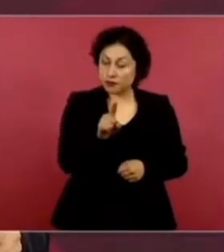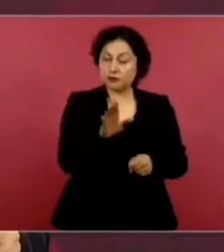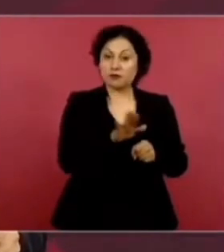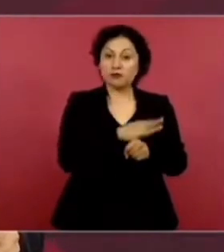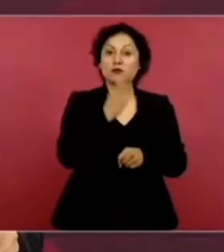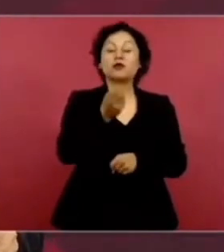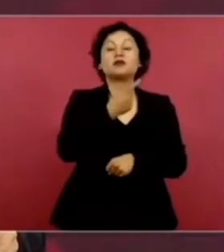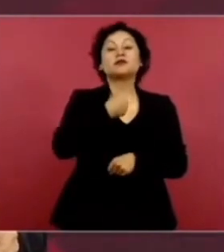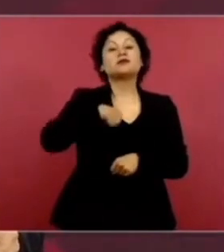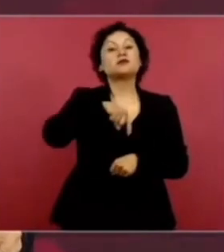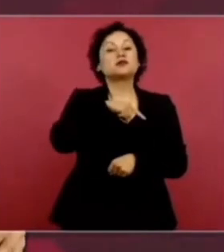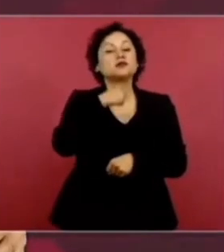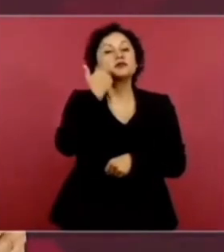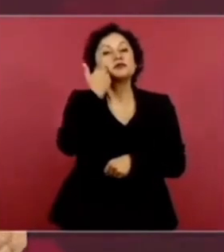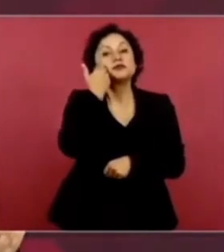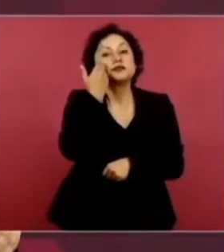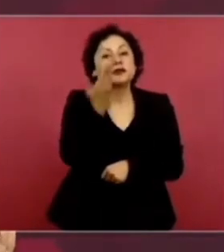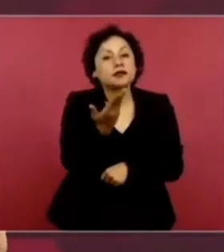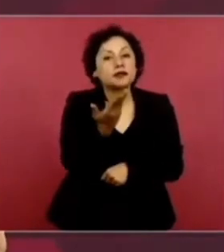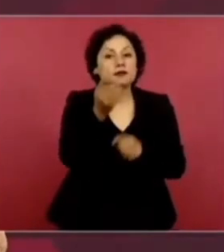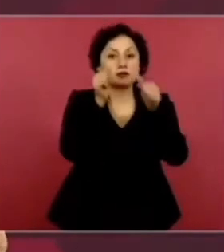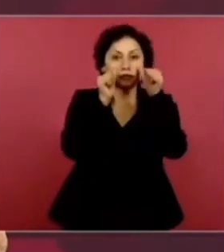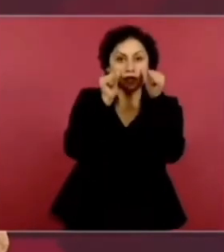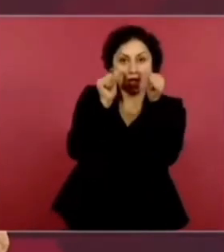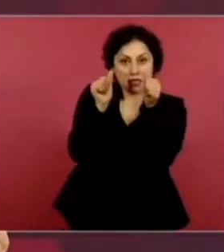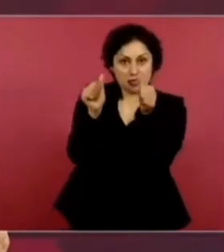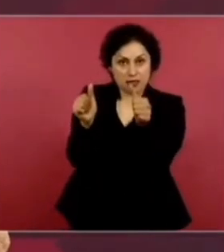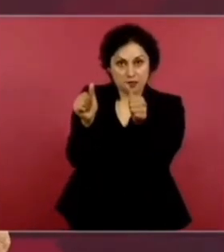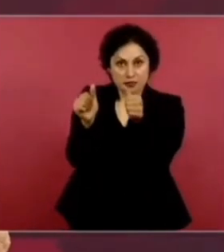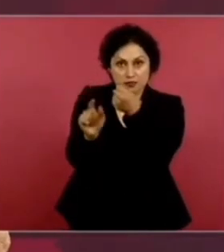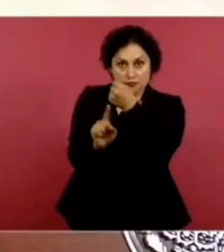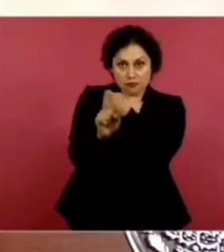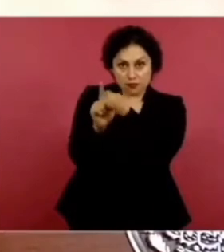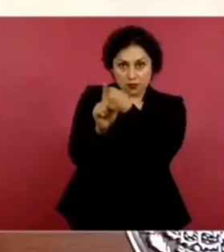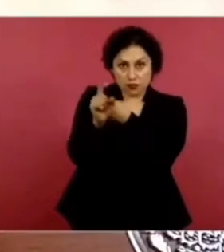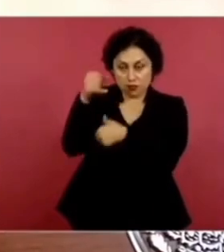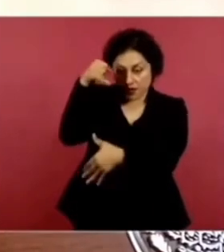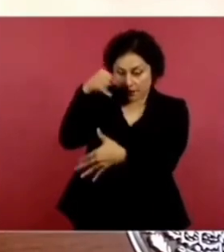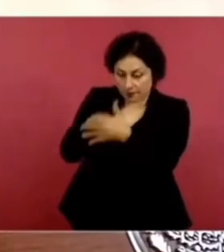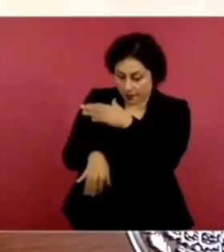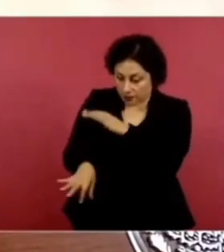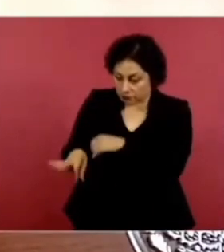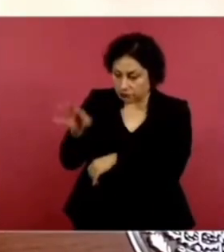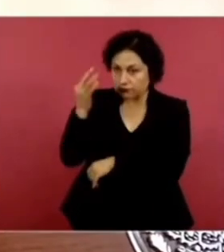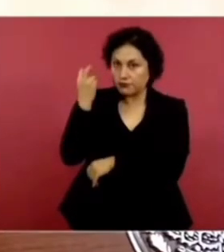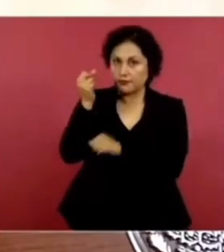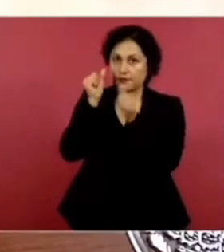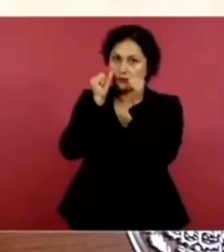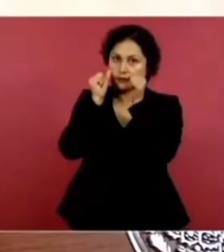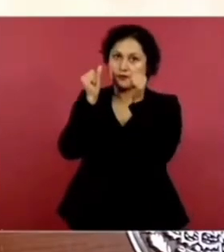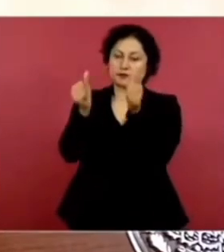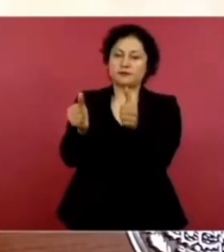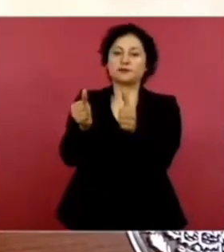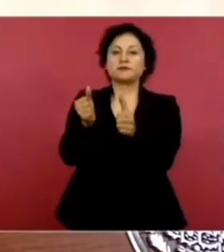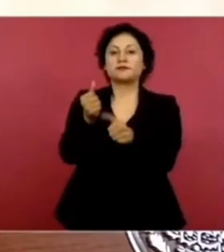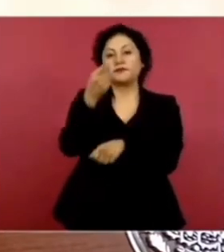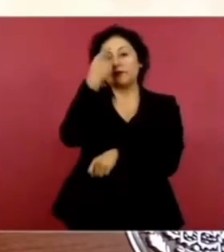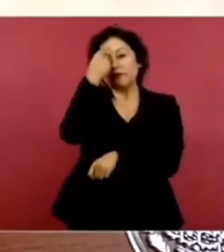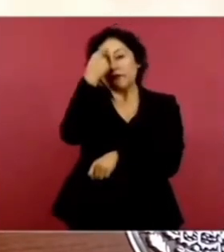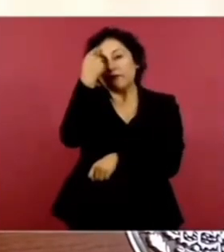el problema atendiendo las causas. Lo que más nos preocupa son los accidentes